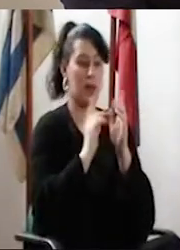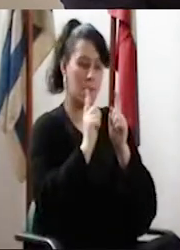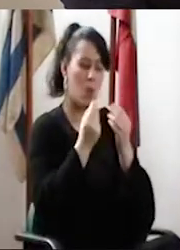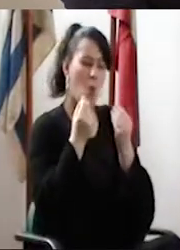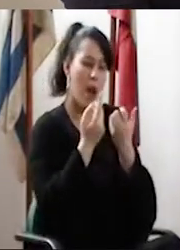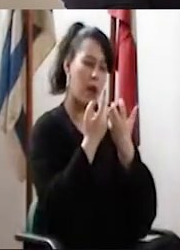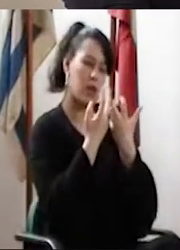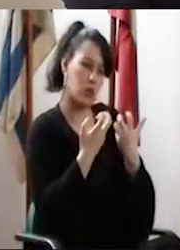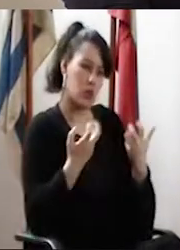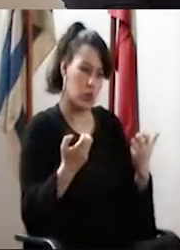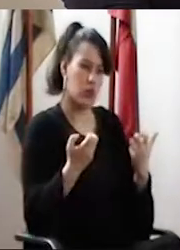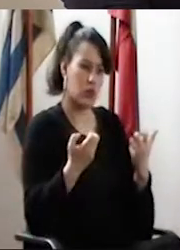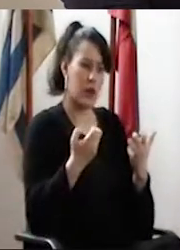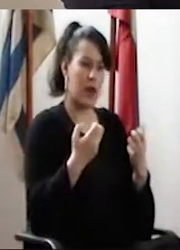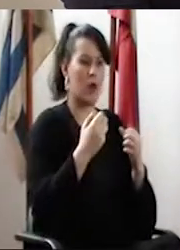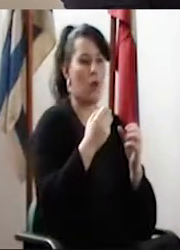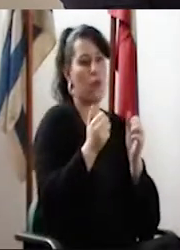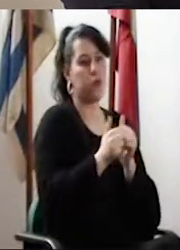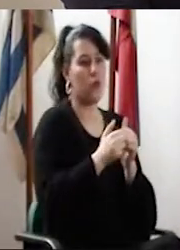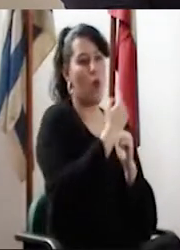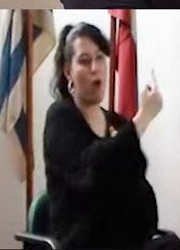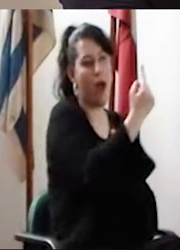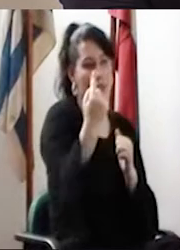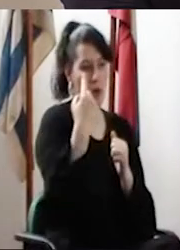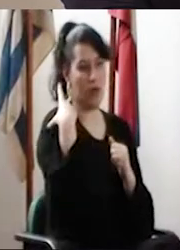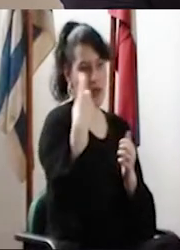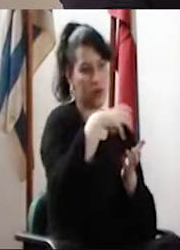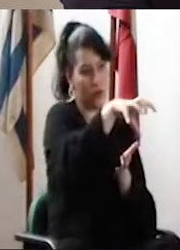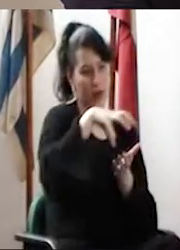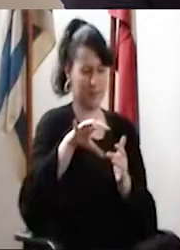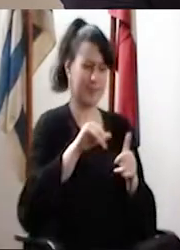mismo, la estructura académica con cada una de las directoras.